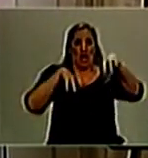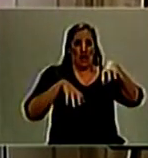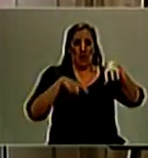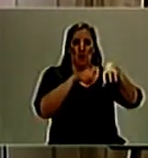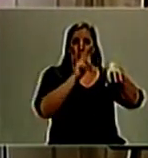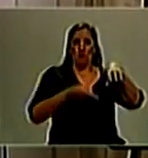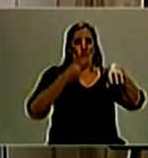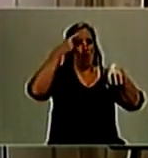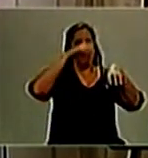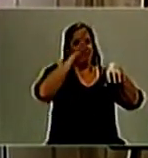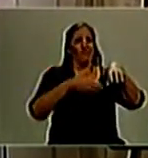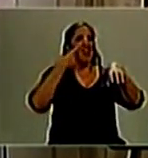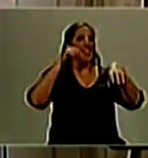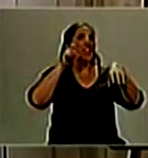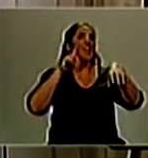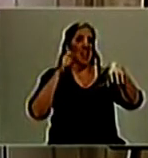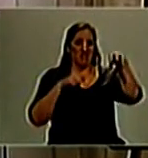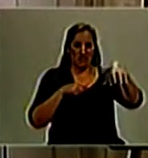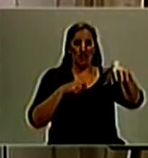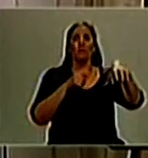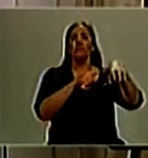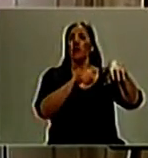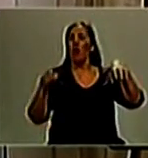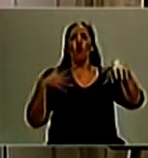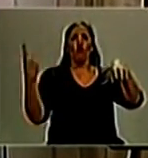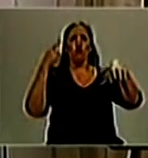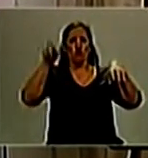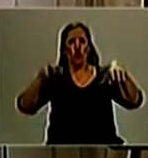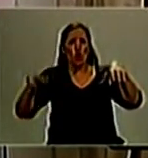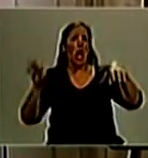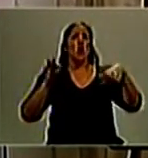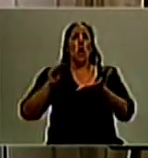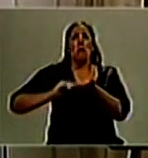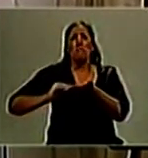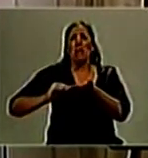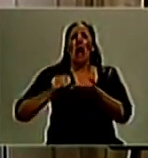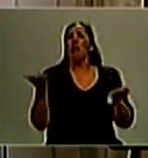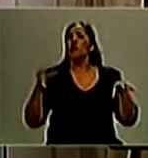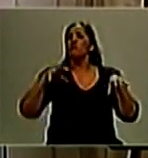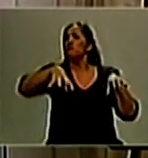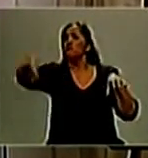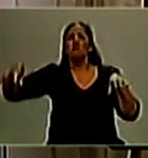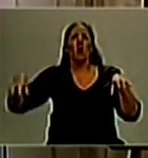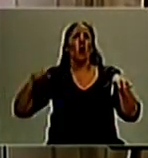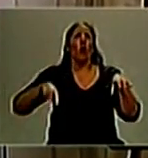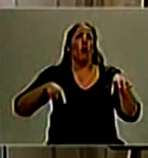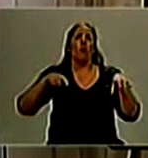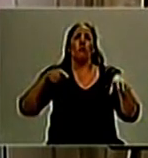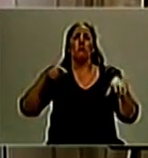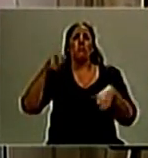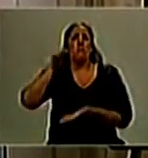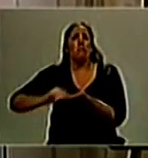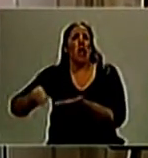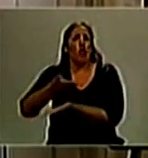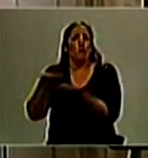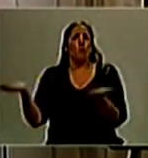de Inteligencia y funcionarios o empleados de cualquiera de los poderes públicos federales, las